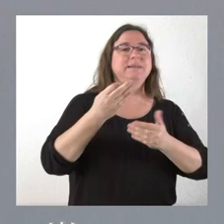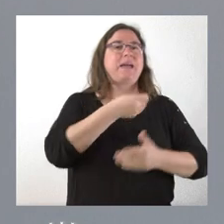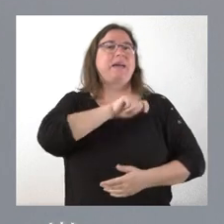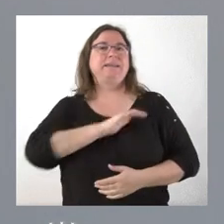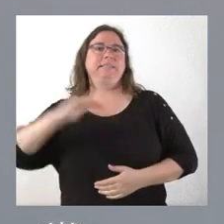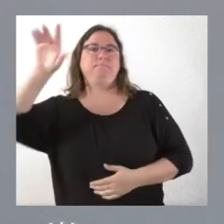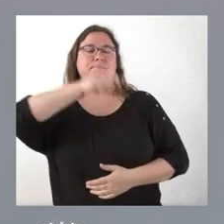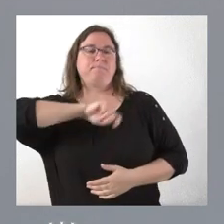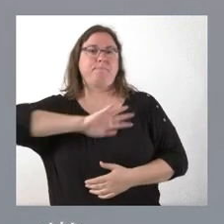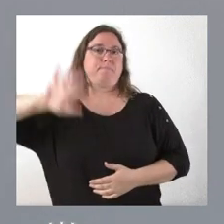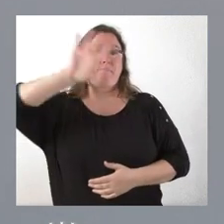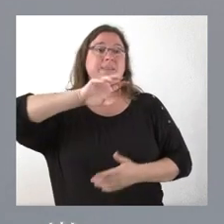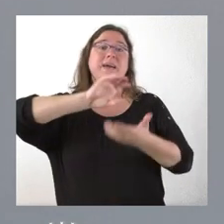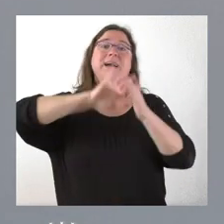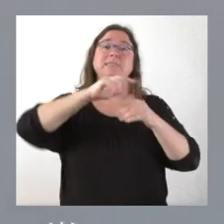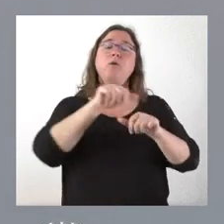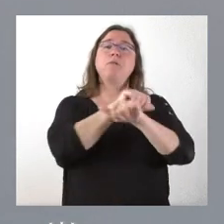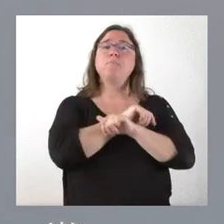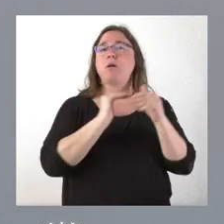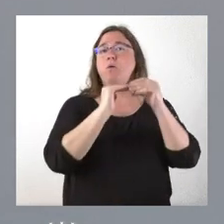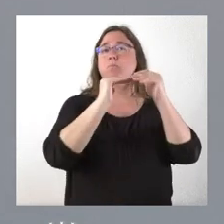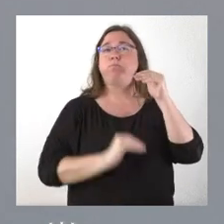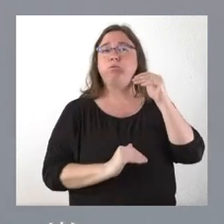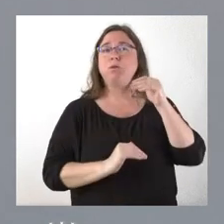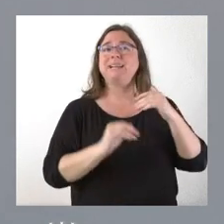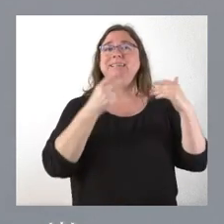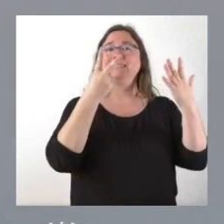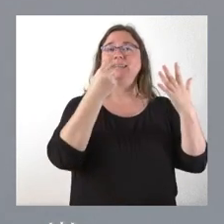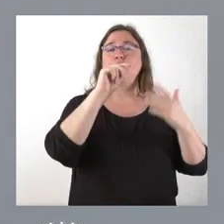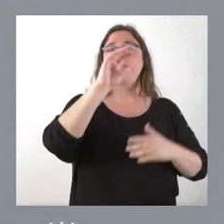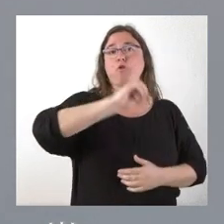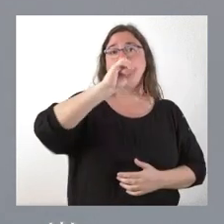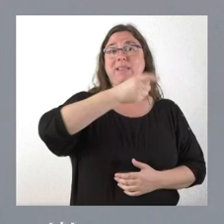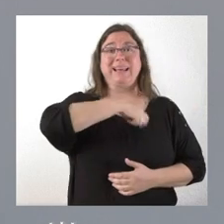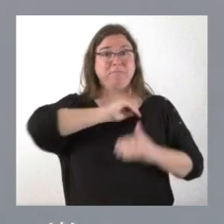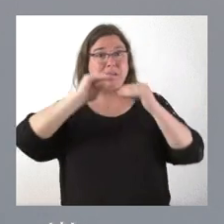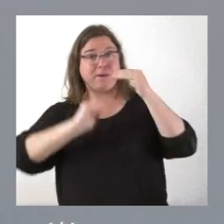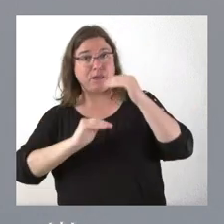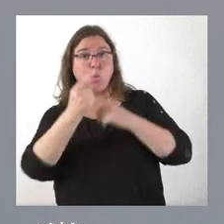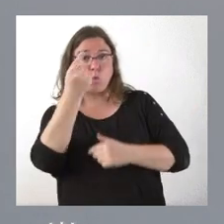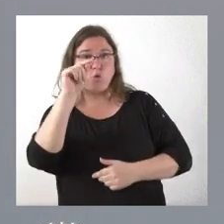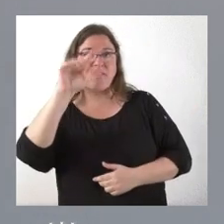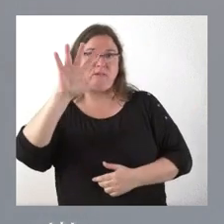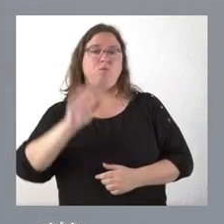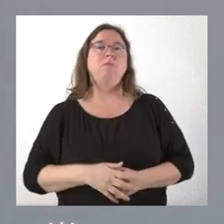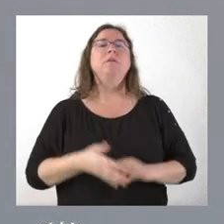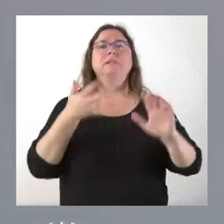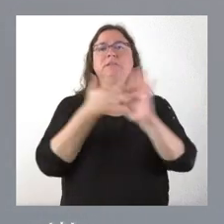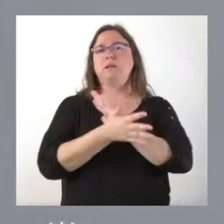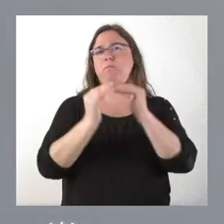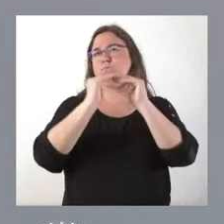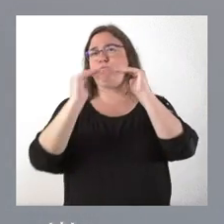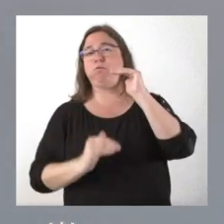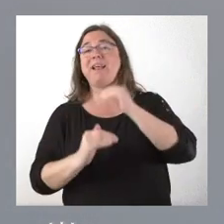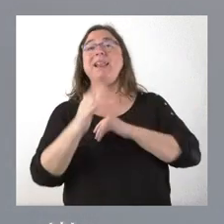El paro bajó en Castilla y León en estos últimos doce meses un 7,5% y en España un 1,5%, es decir, la bajada en